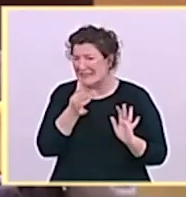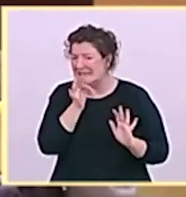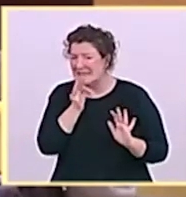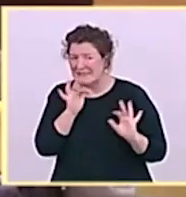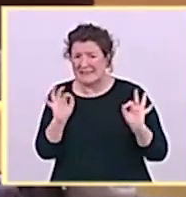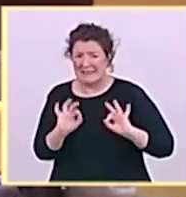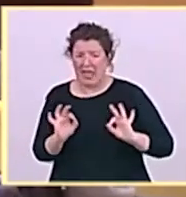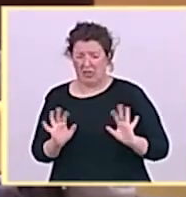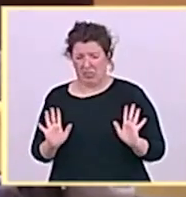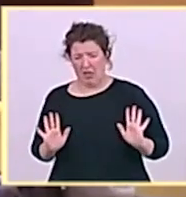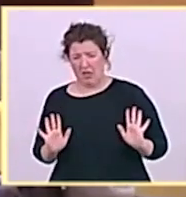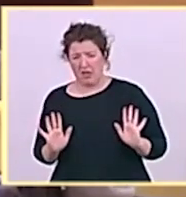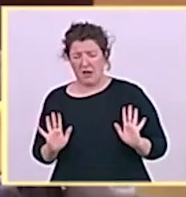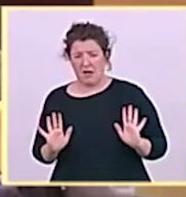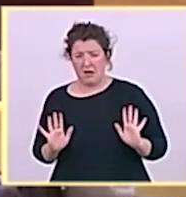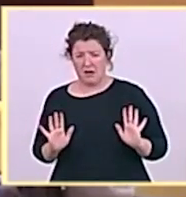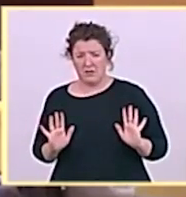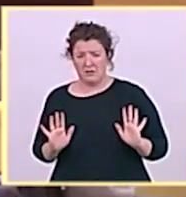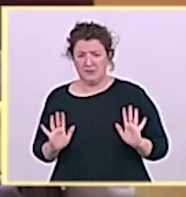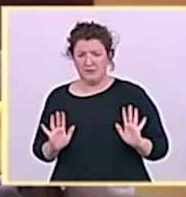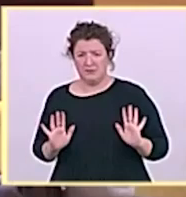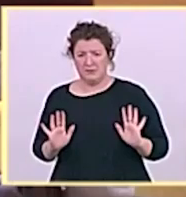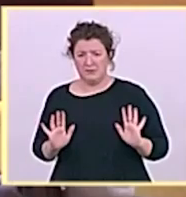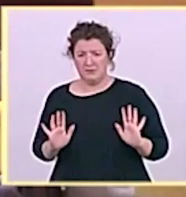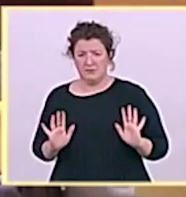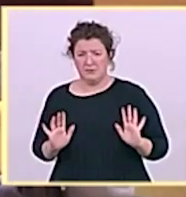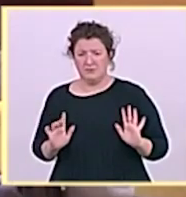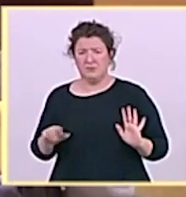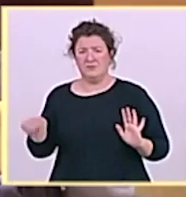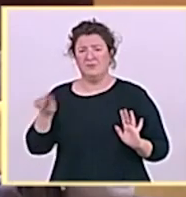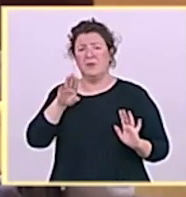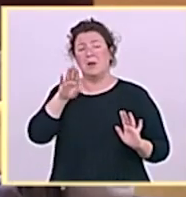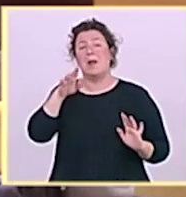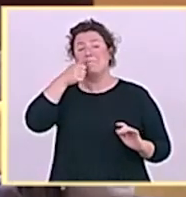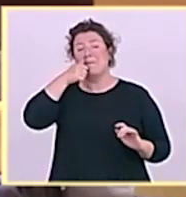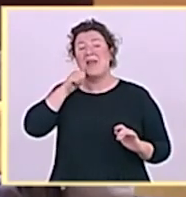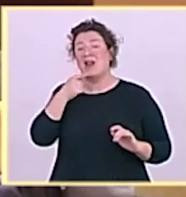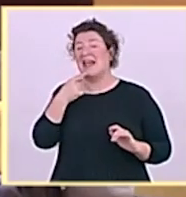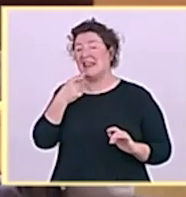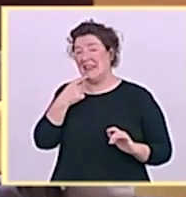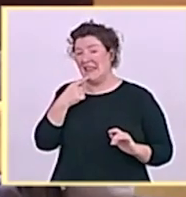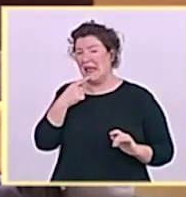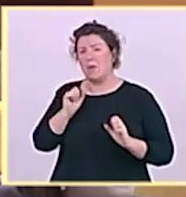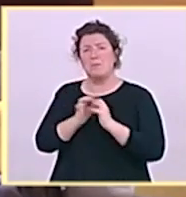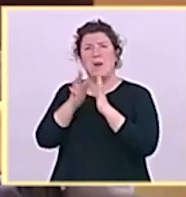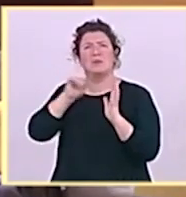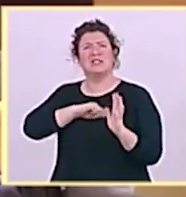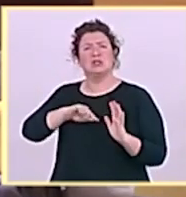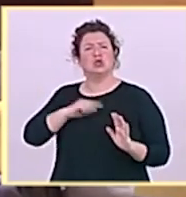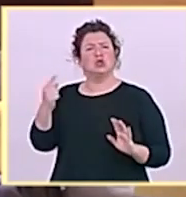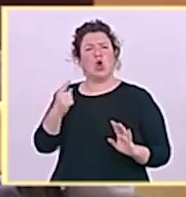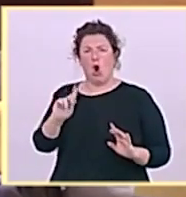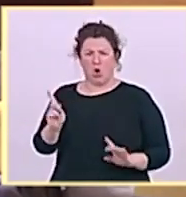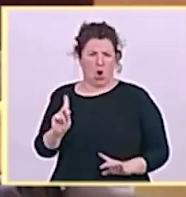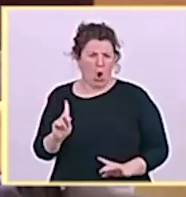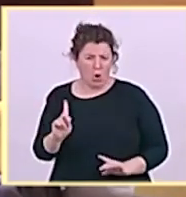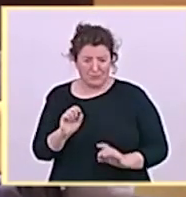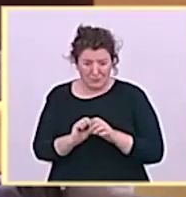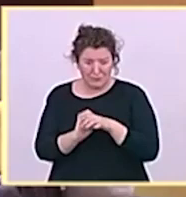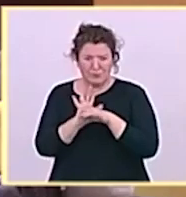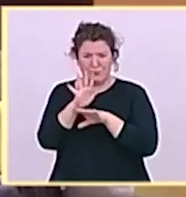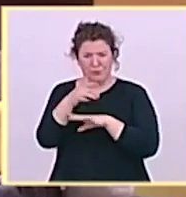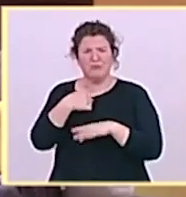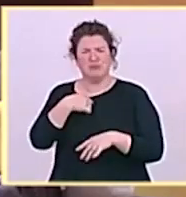Pedro Sánchez Los palmeros no están solos después de la erupción me comprometo que estén mejor social y económicamente después de lo